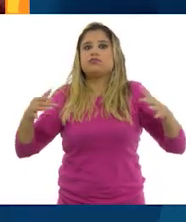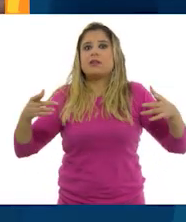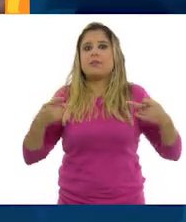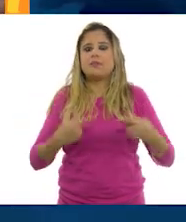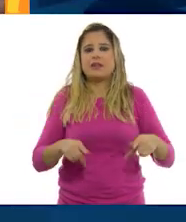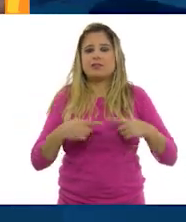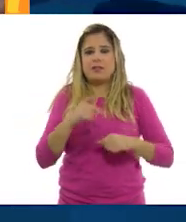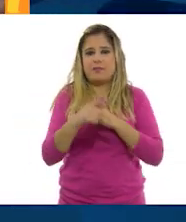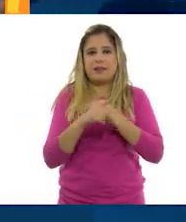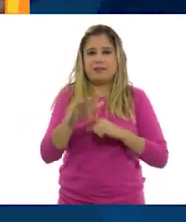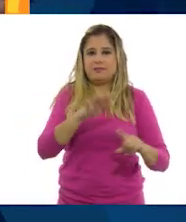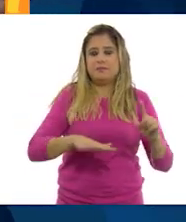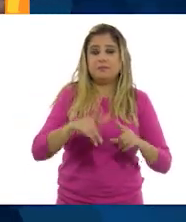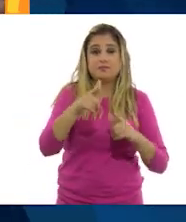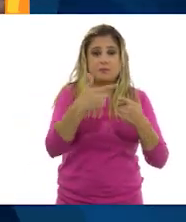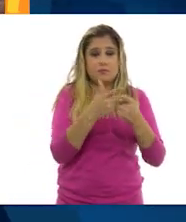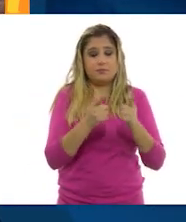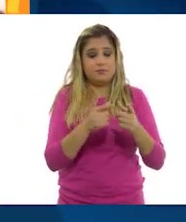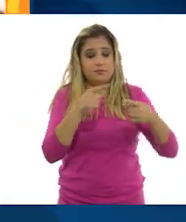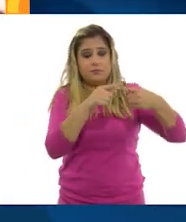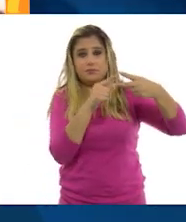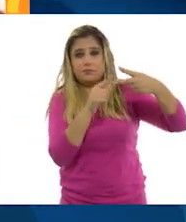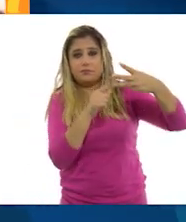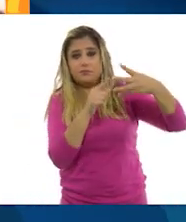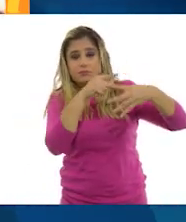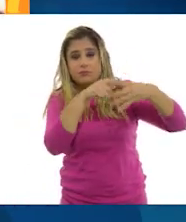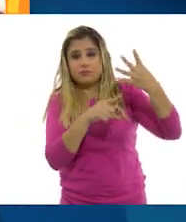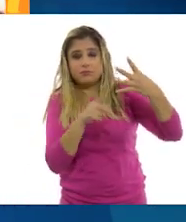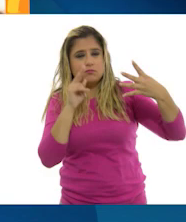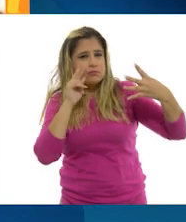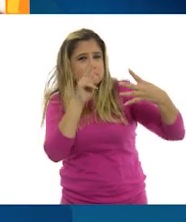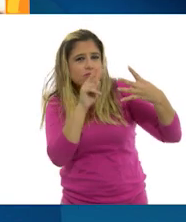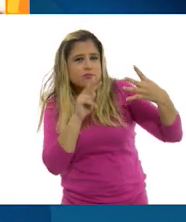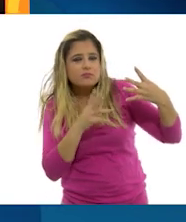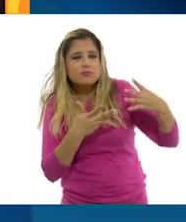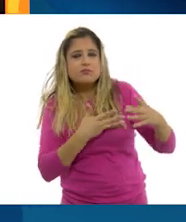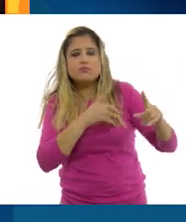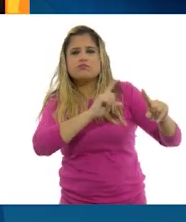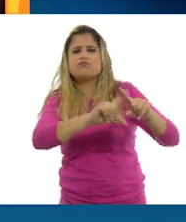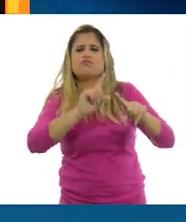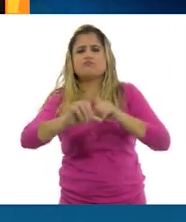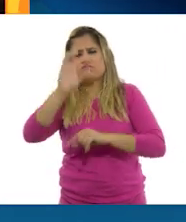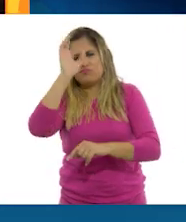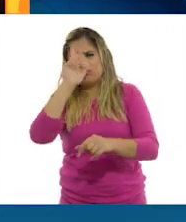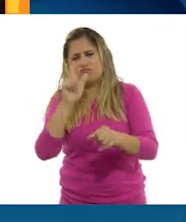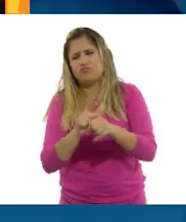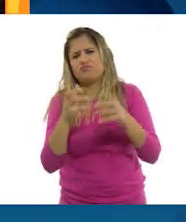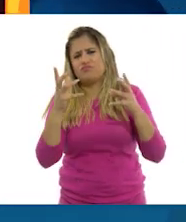Y de estos grupos étnicos, vemos una diversidad cultural.